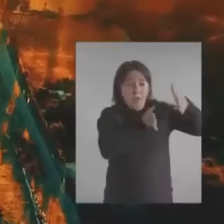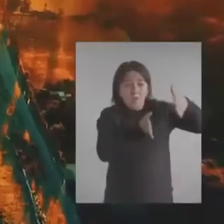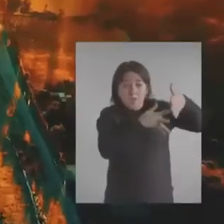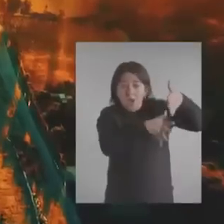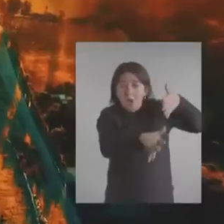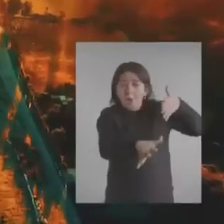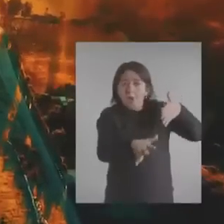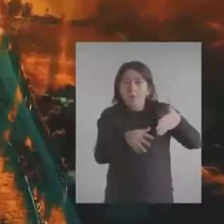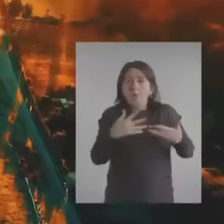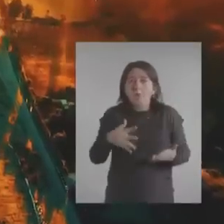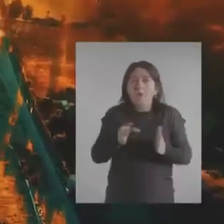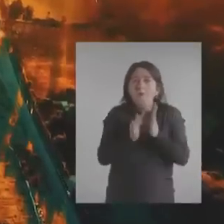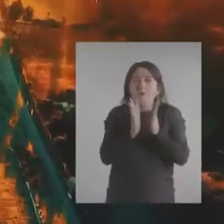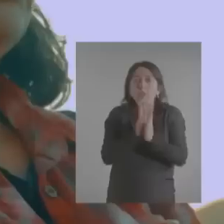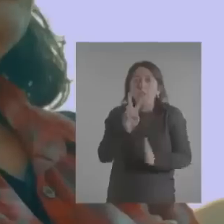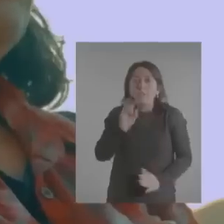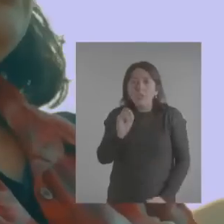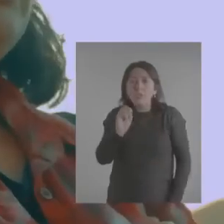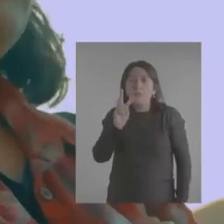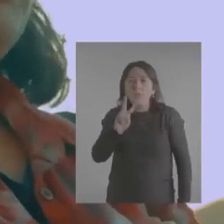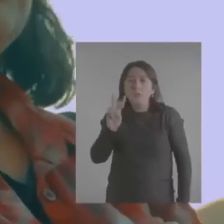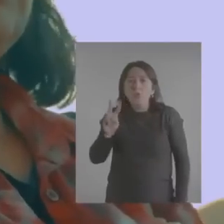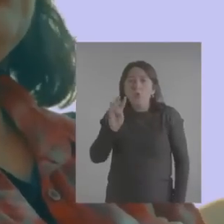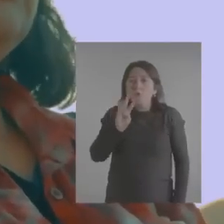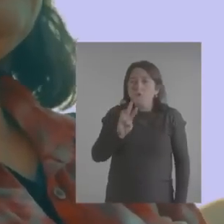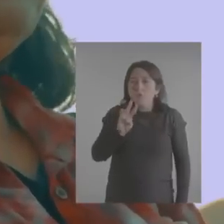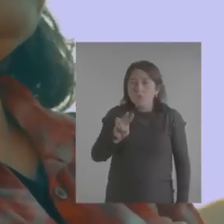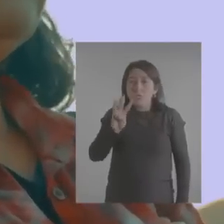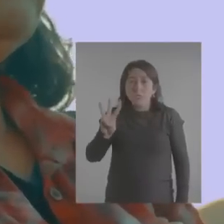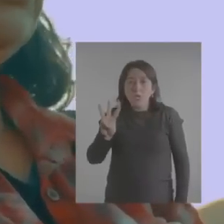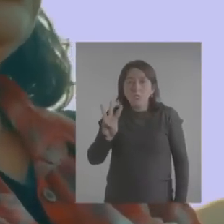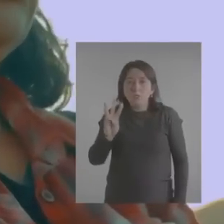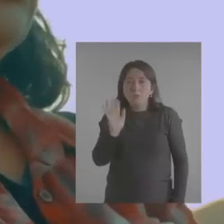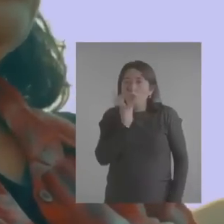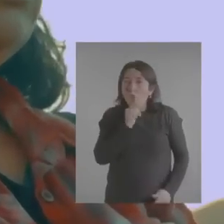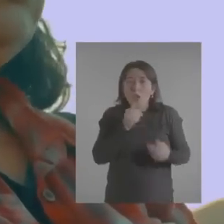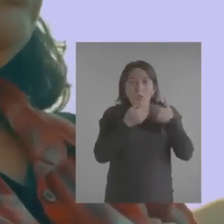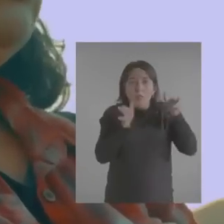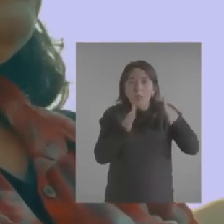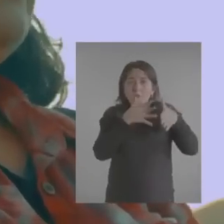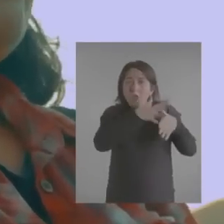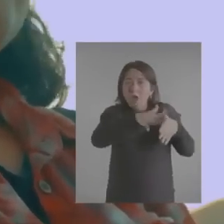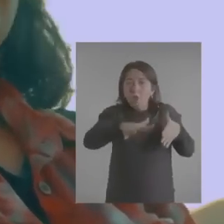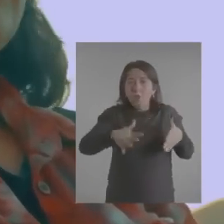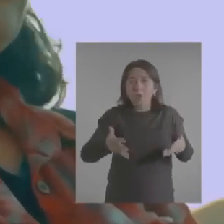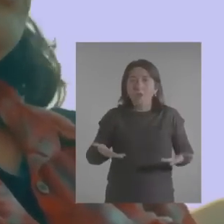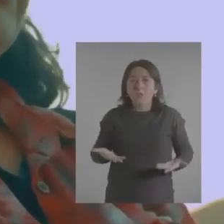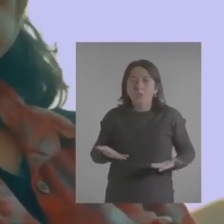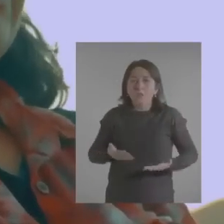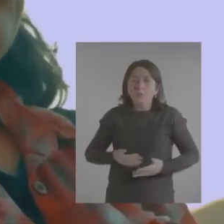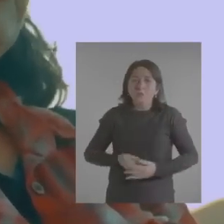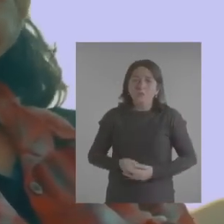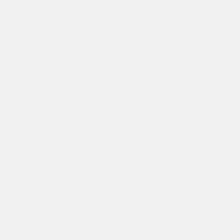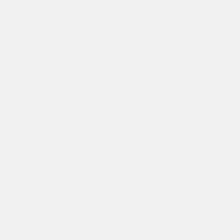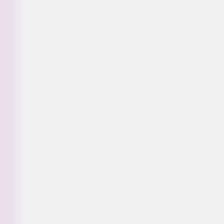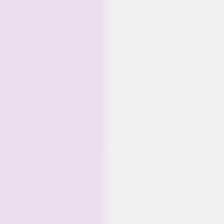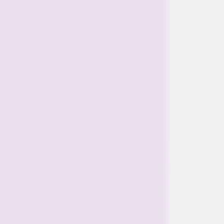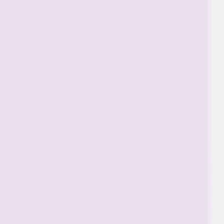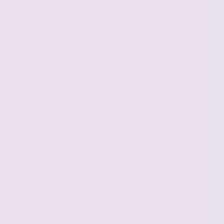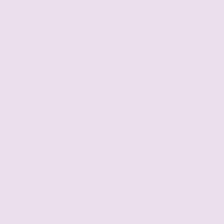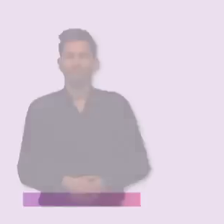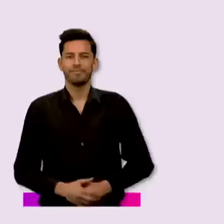Nos dijeron que la soltaban ahora en abril, estamos más de 20, 22, 23. Todavía no sueltan el agua.